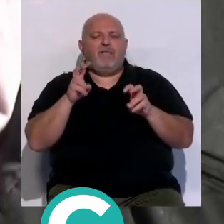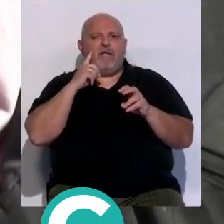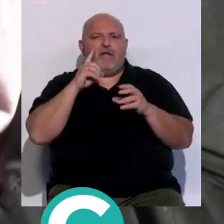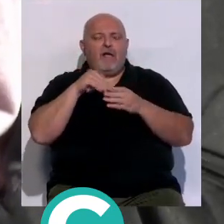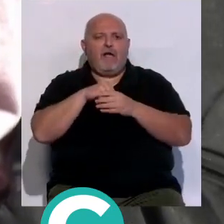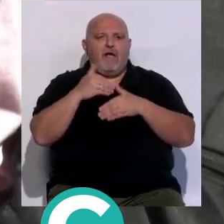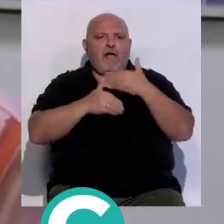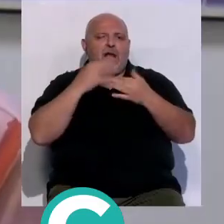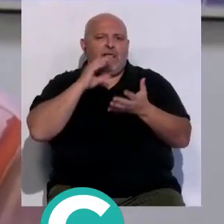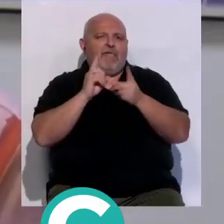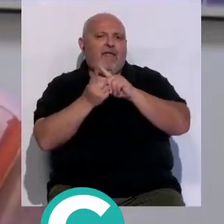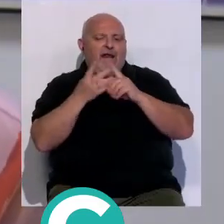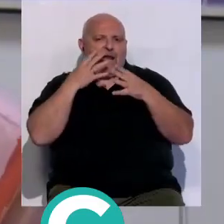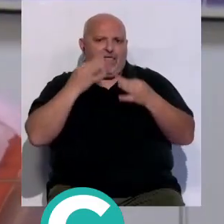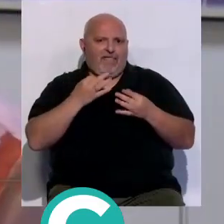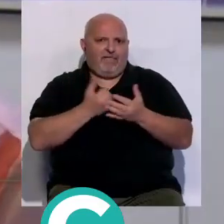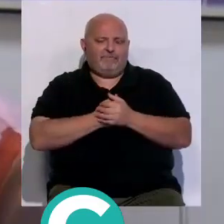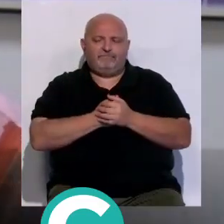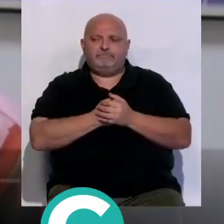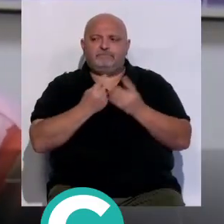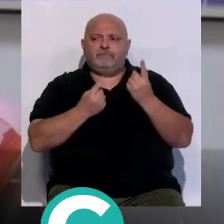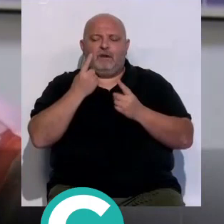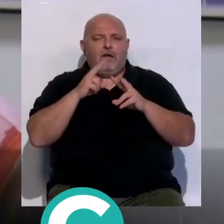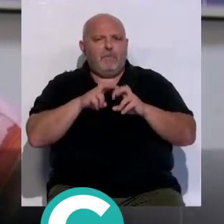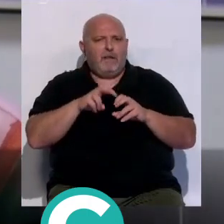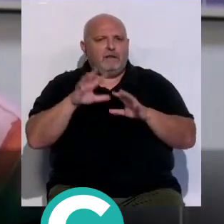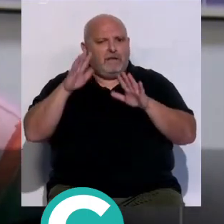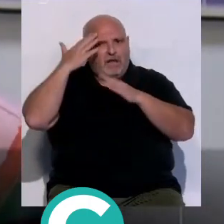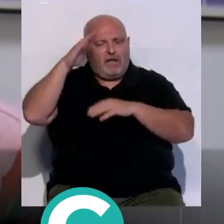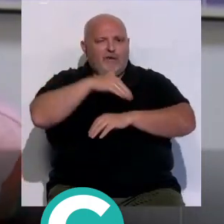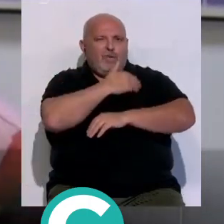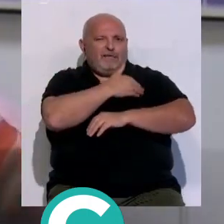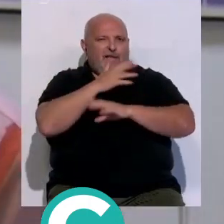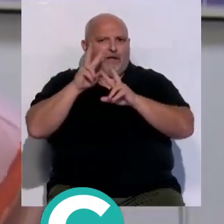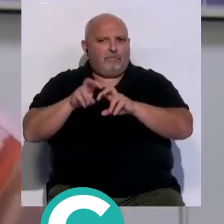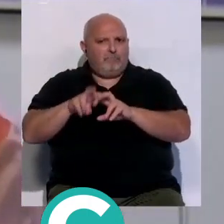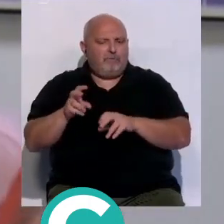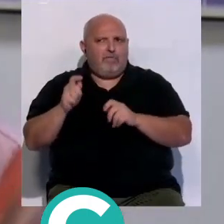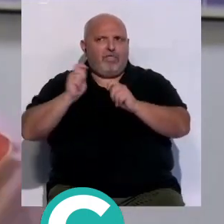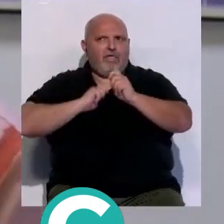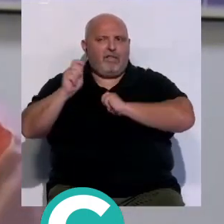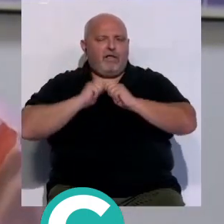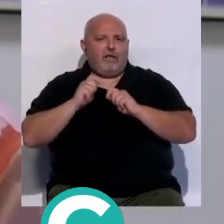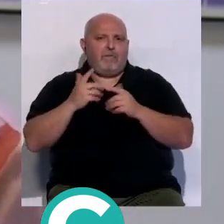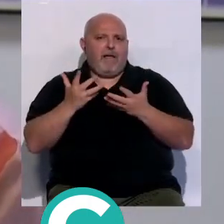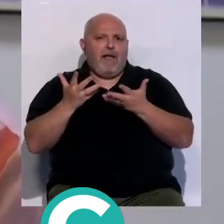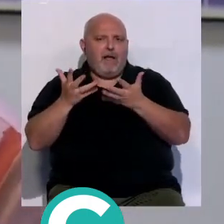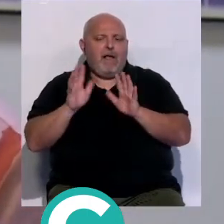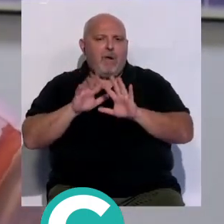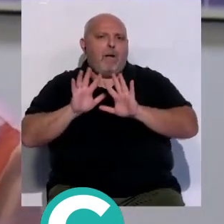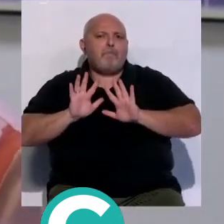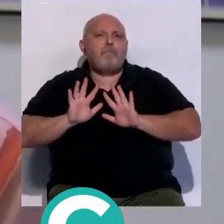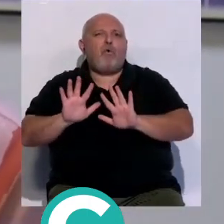evidencia a la realidad que las residentes están investigando que esas residentes nos están dando empujoncitos para